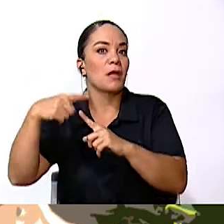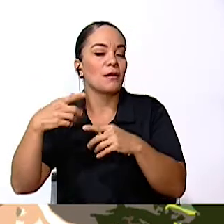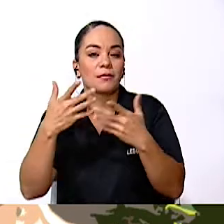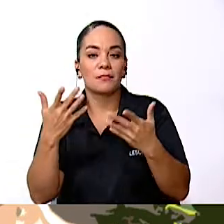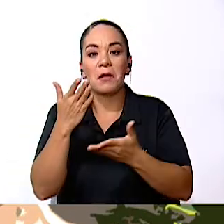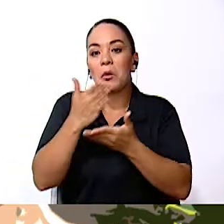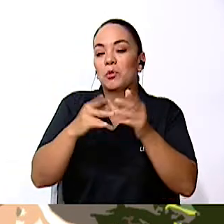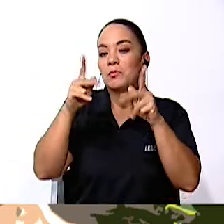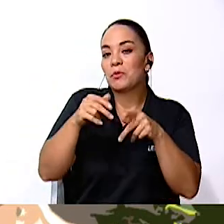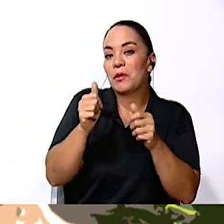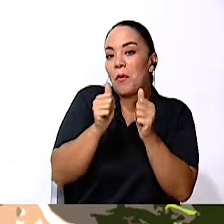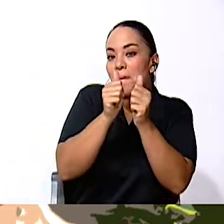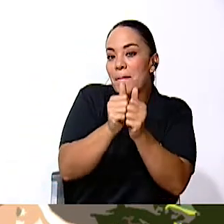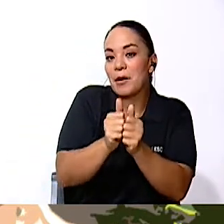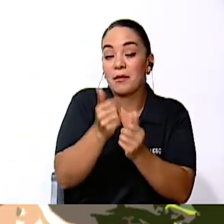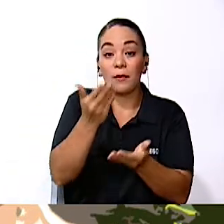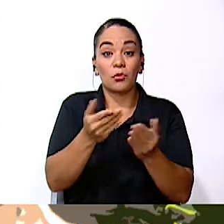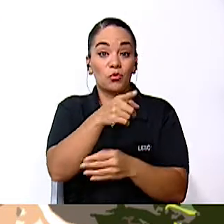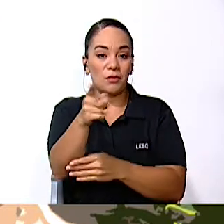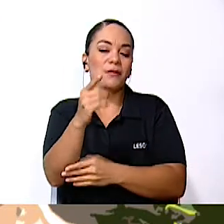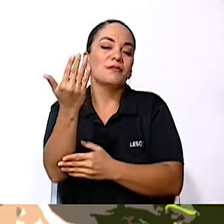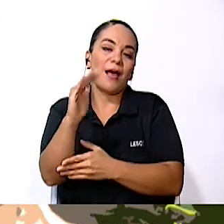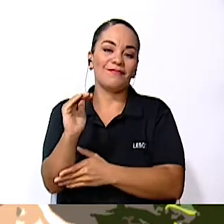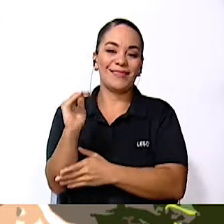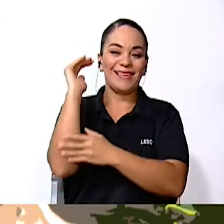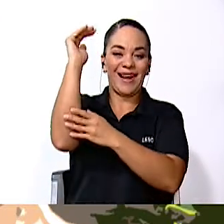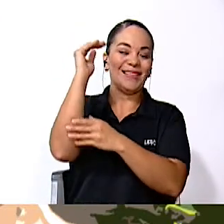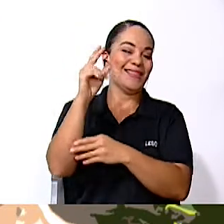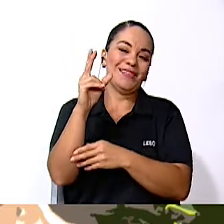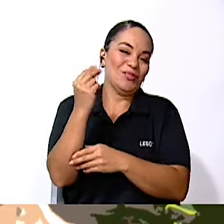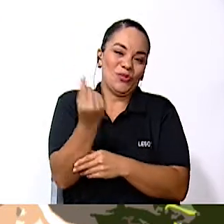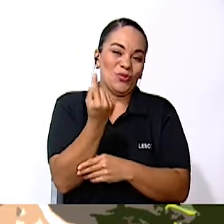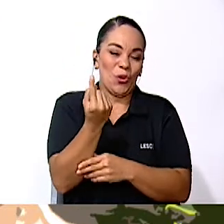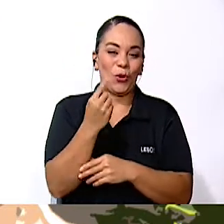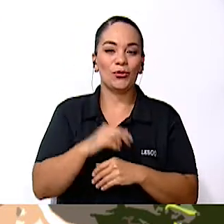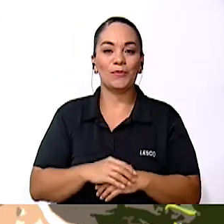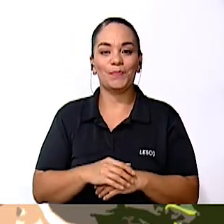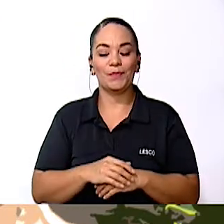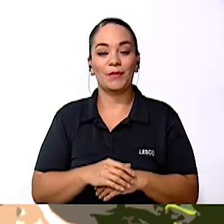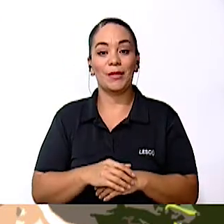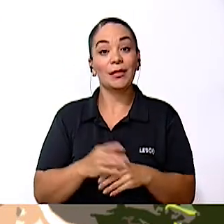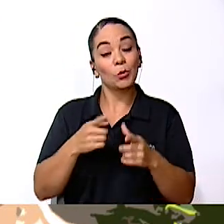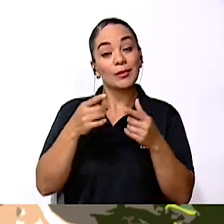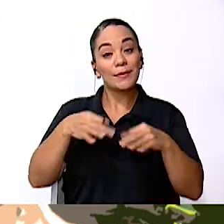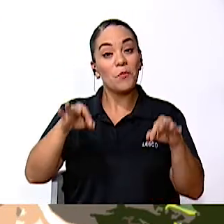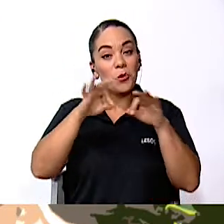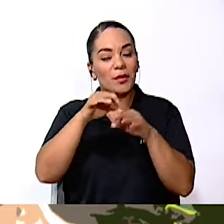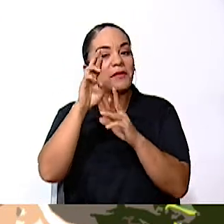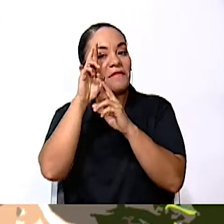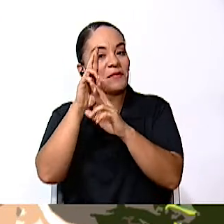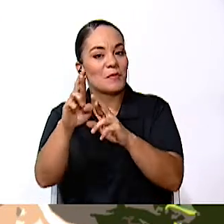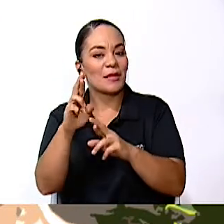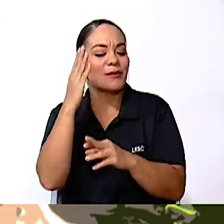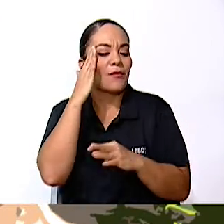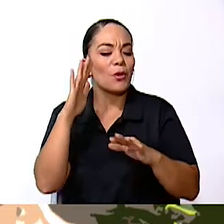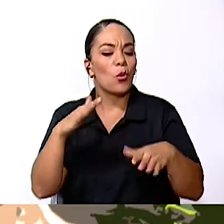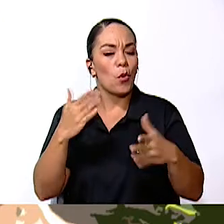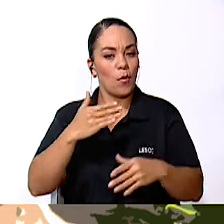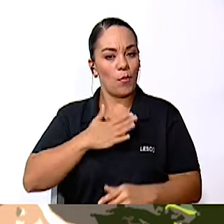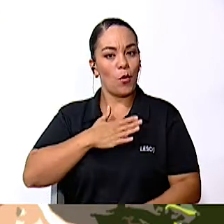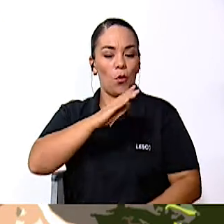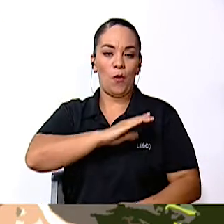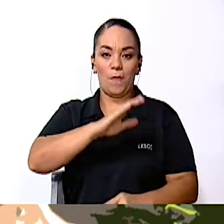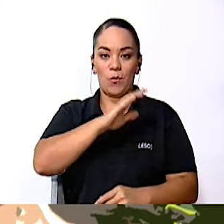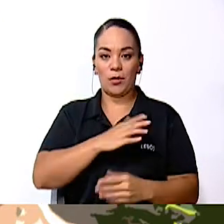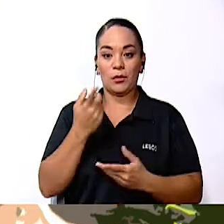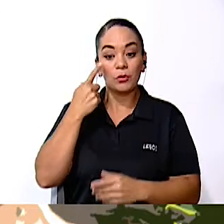ustedes si son grandes, tal vez ya iban solos. Esos son... Pero siempre tenemos que respetar, ¿verdad? Tenemos que saber cómo comportarnos inclusive